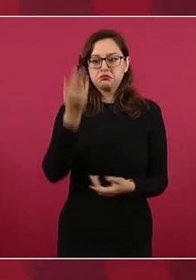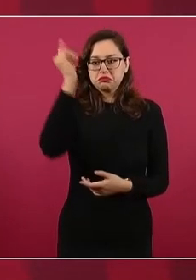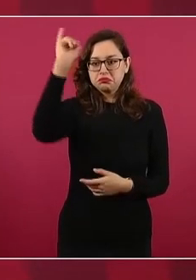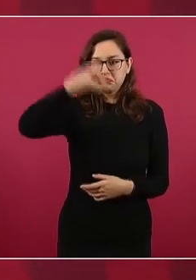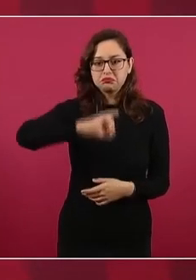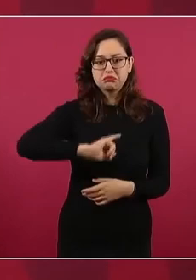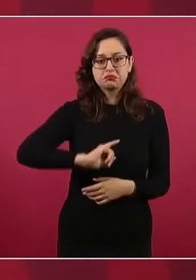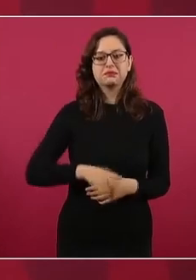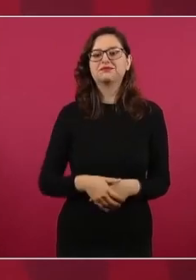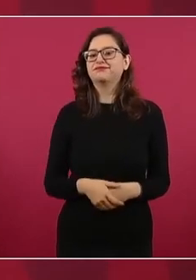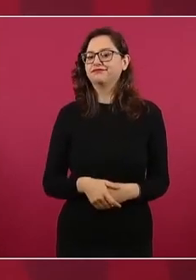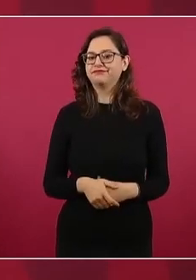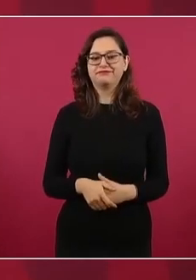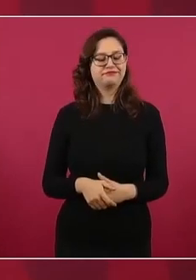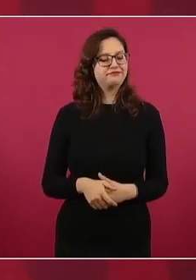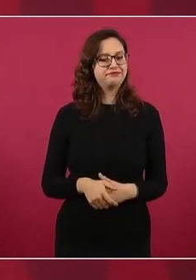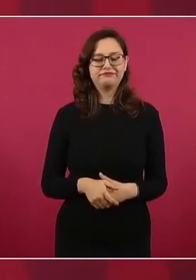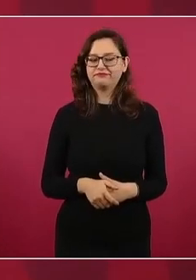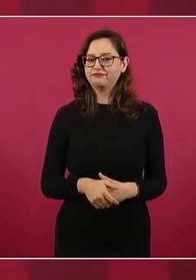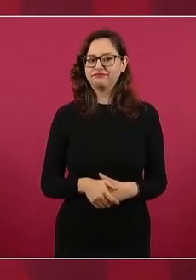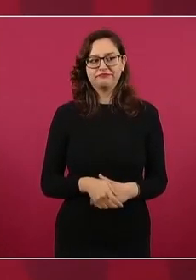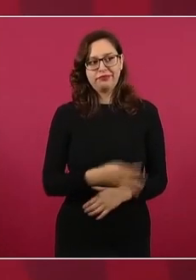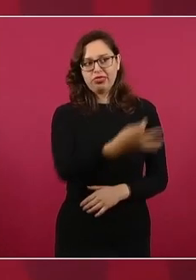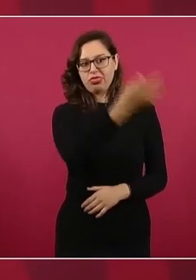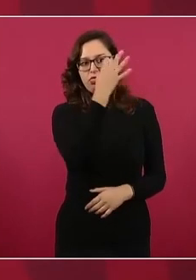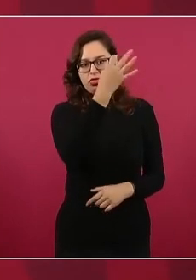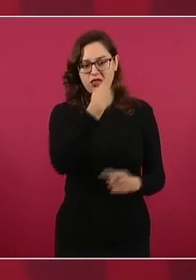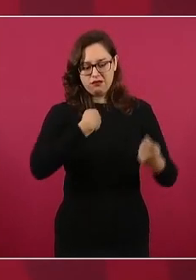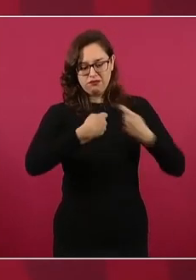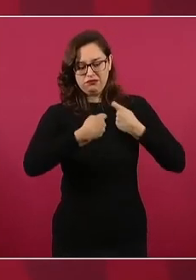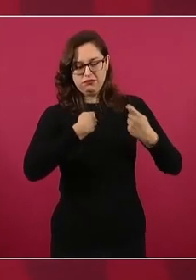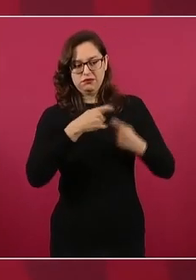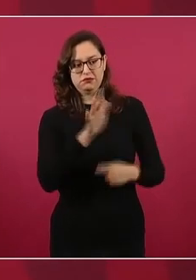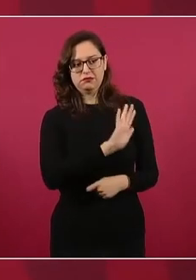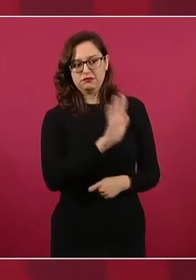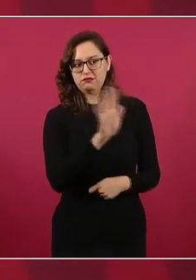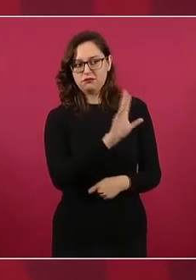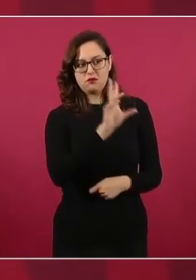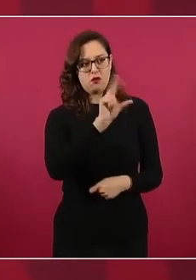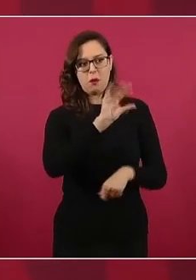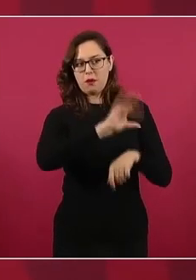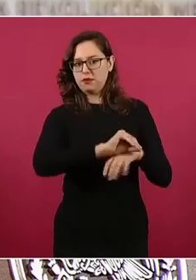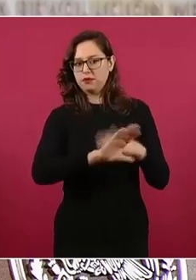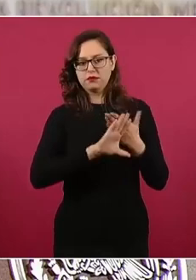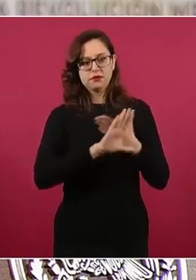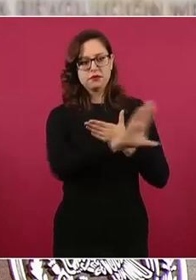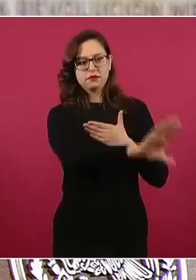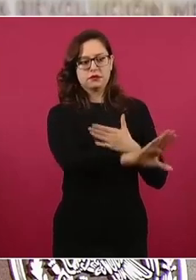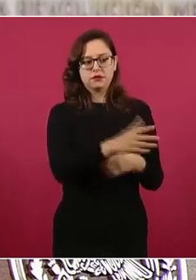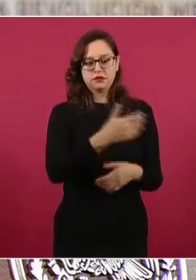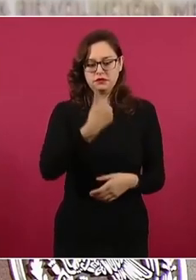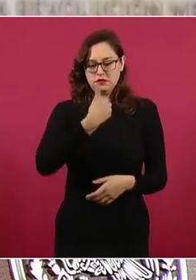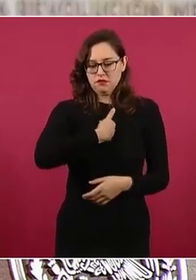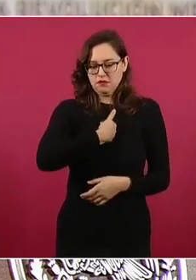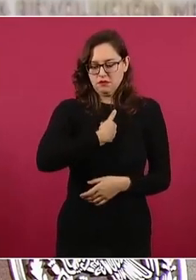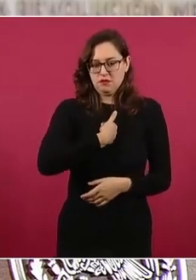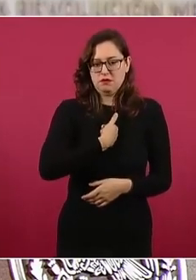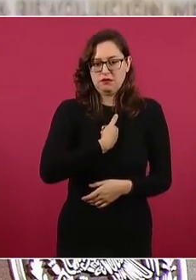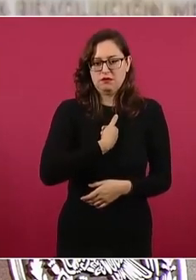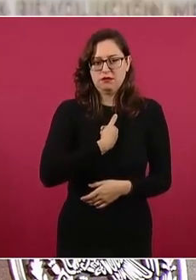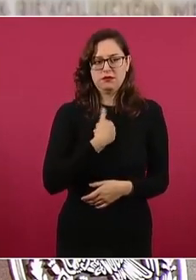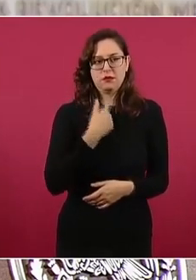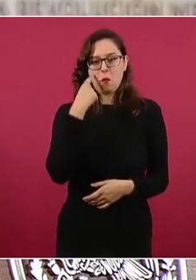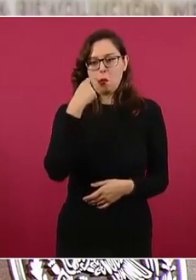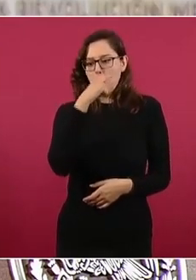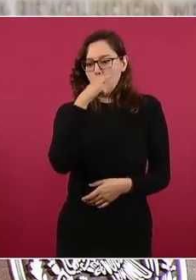no, que cada quien decida que seamos auténticos